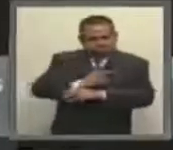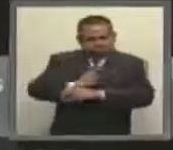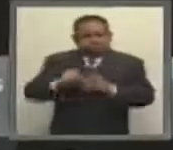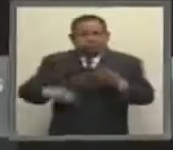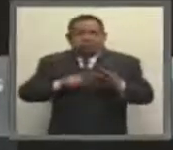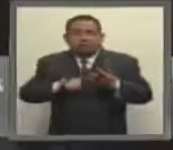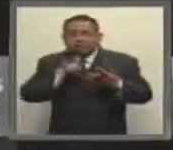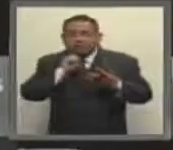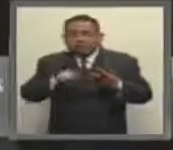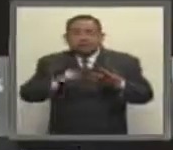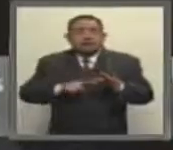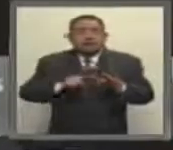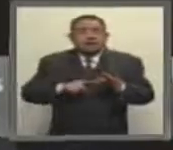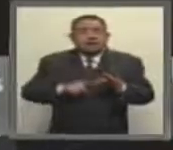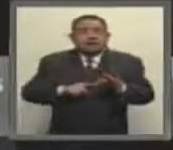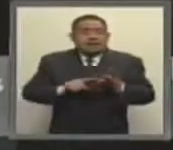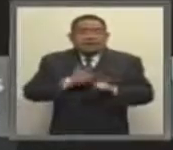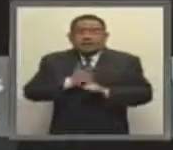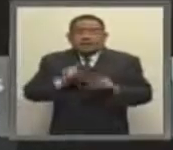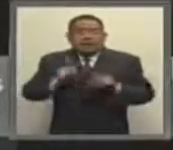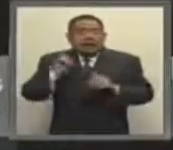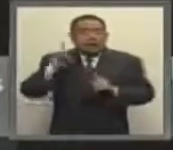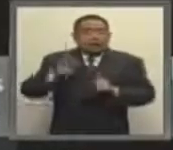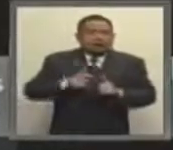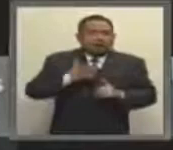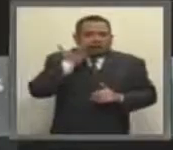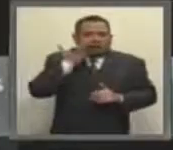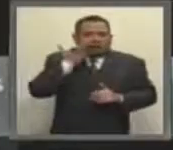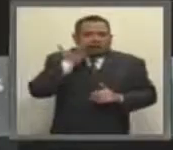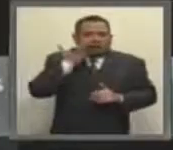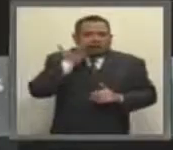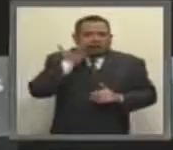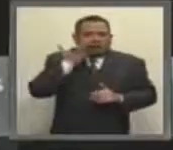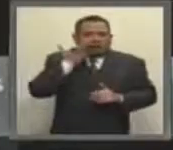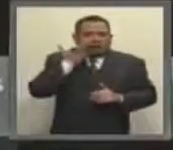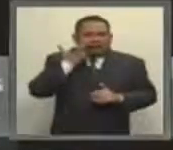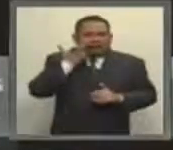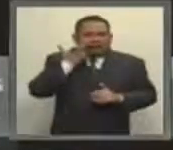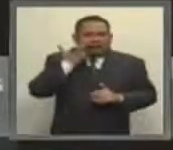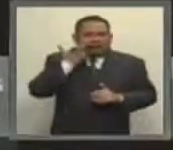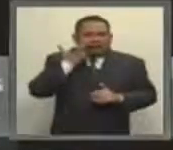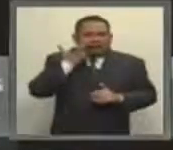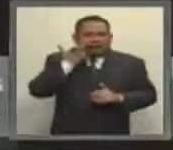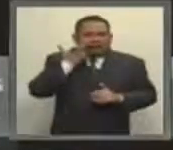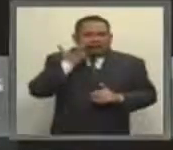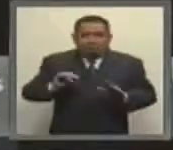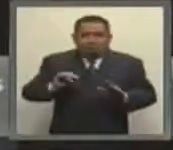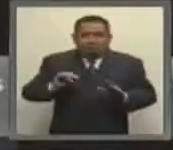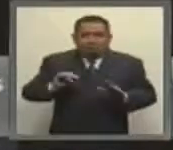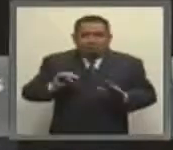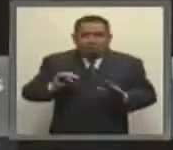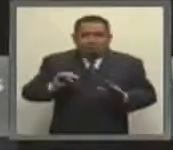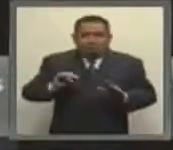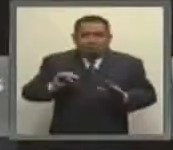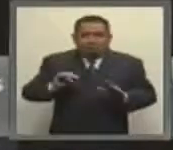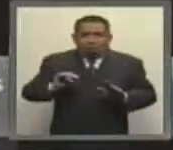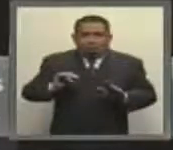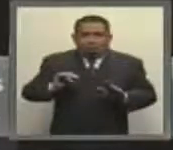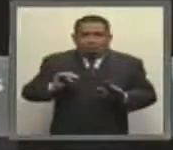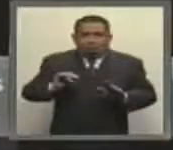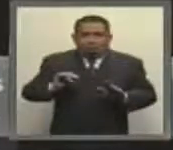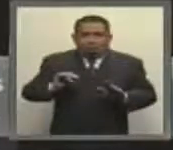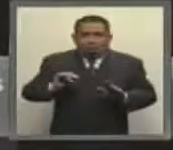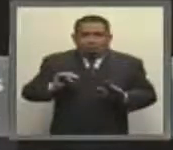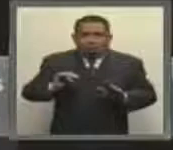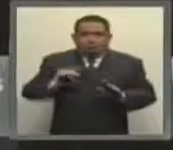además que se encuentren libres de cualquier conflicto de interés al que pudieran estar sujetos, ya sea por intereses personales,